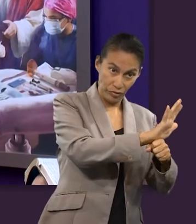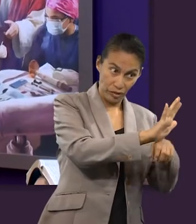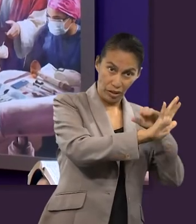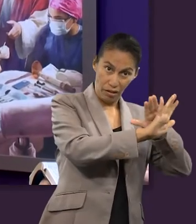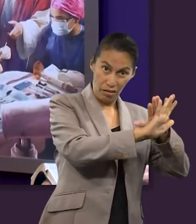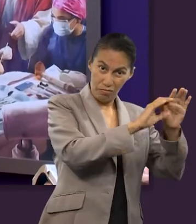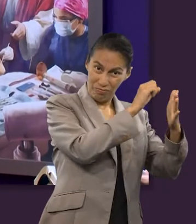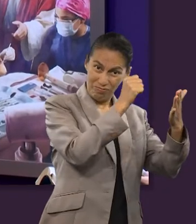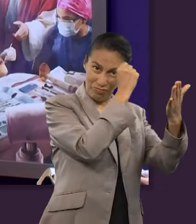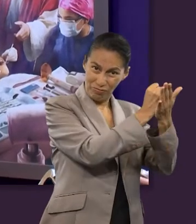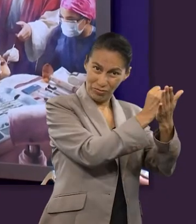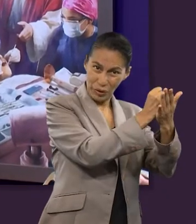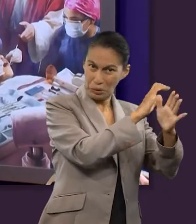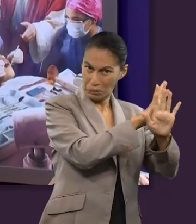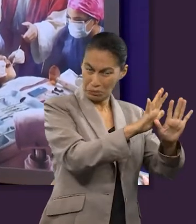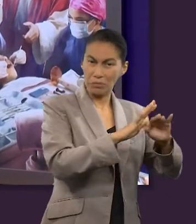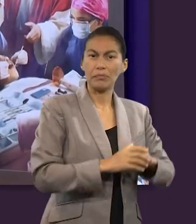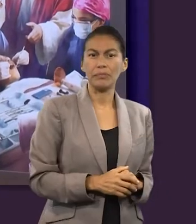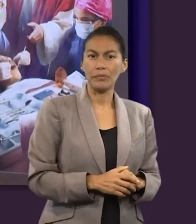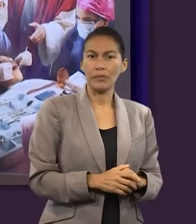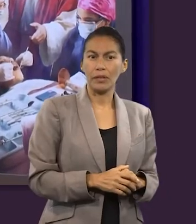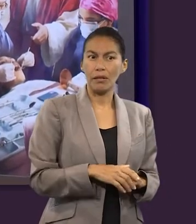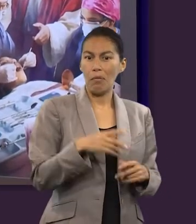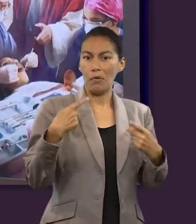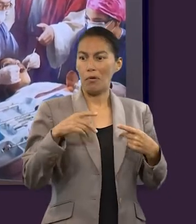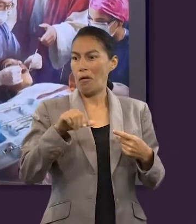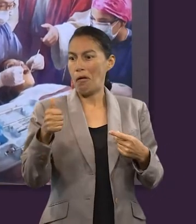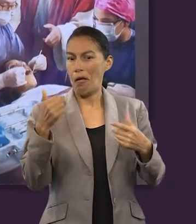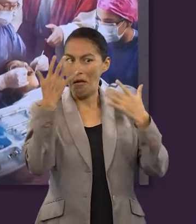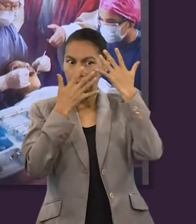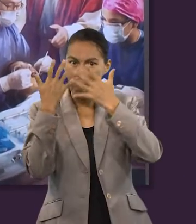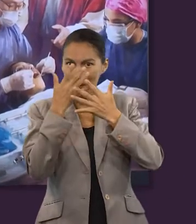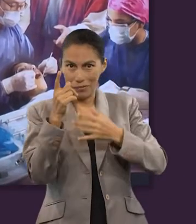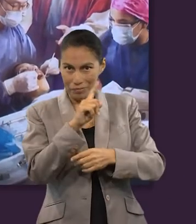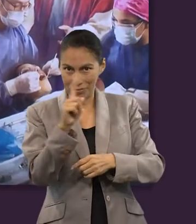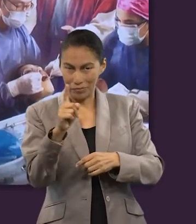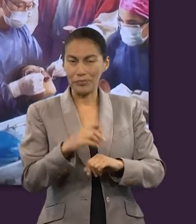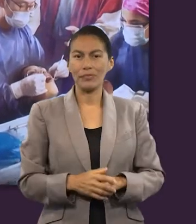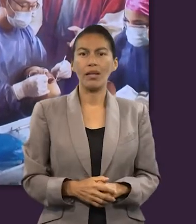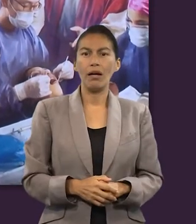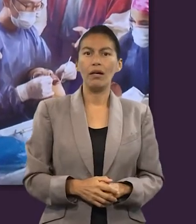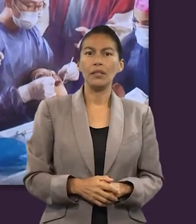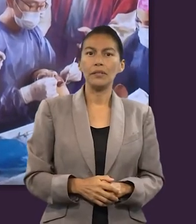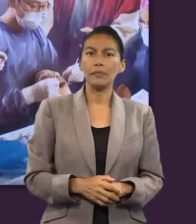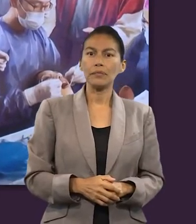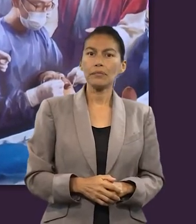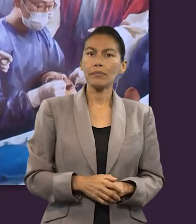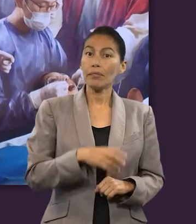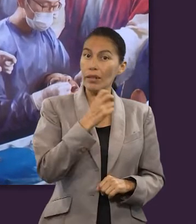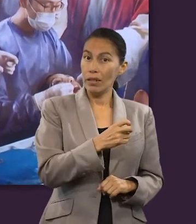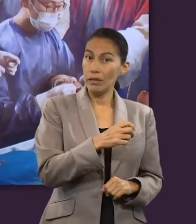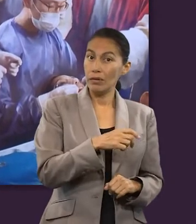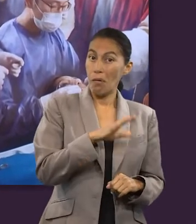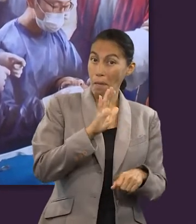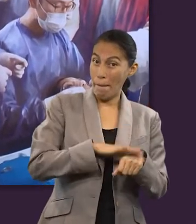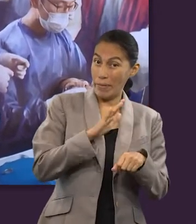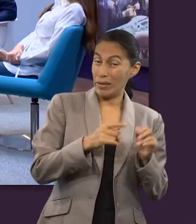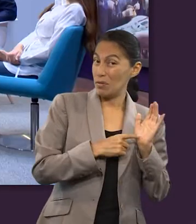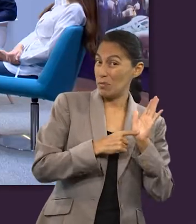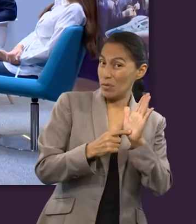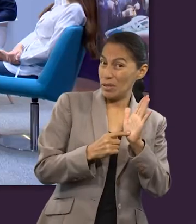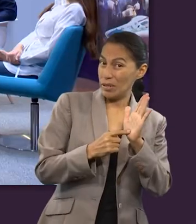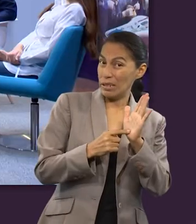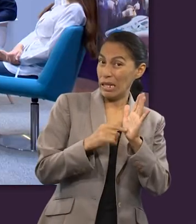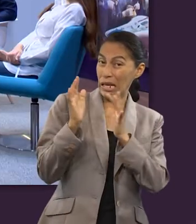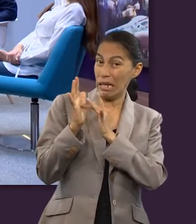que quedara sellada la tumba y evitar que hubiera cualquier confusión, ¿no? Al final de cuentas esto sirvió